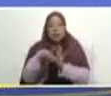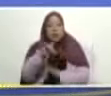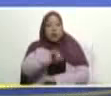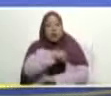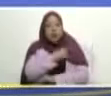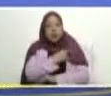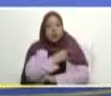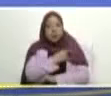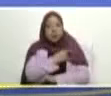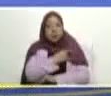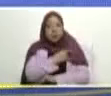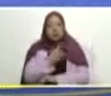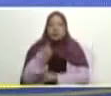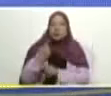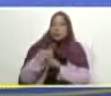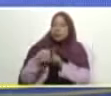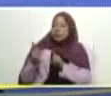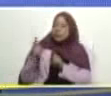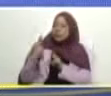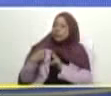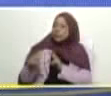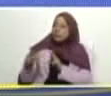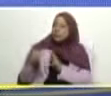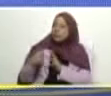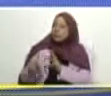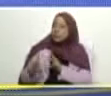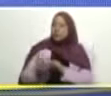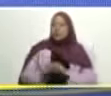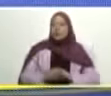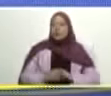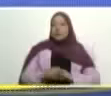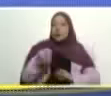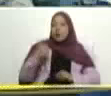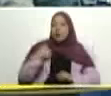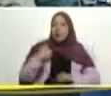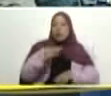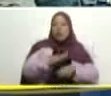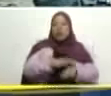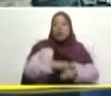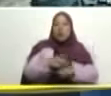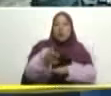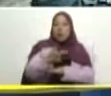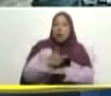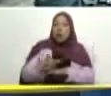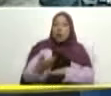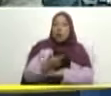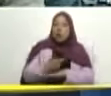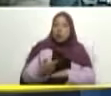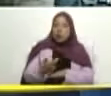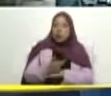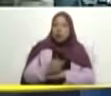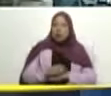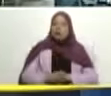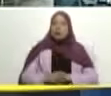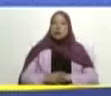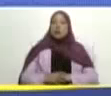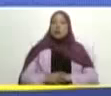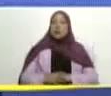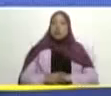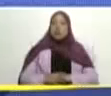etcétera y ahora entonces yo les pido gobernadores gobernadoras que